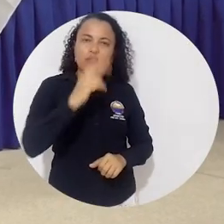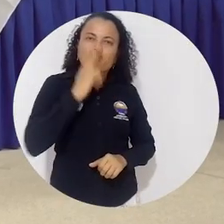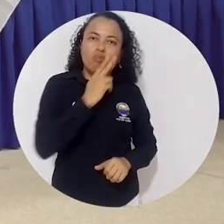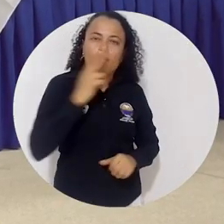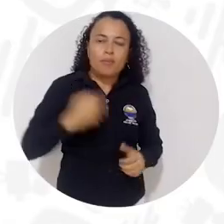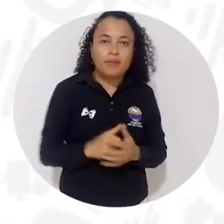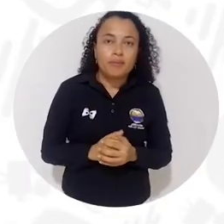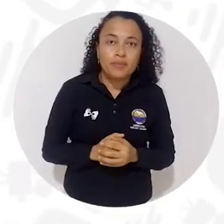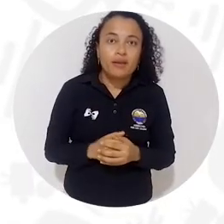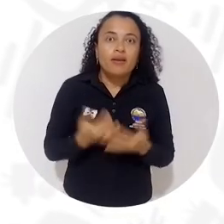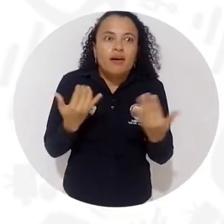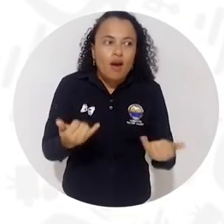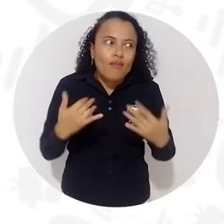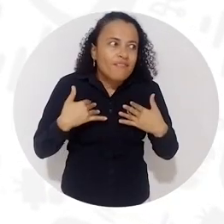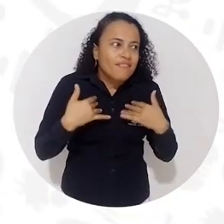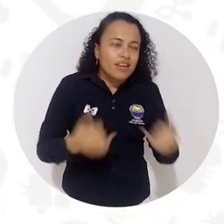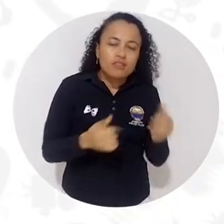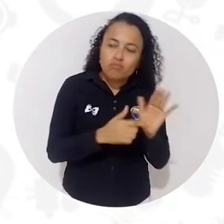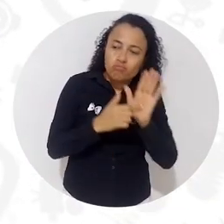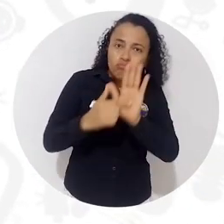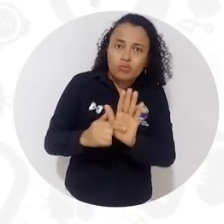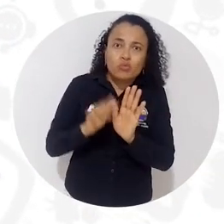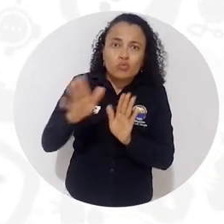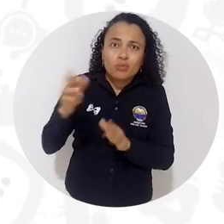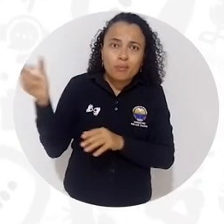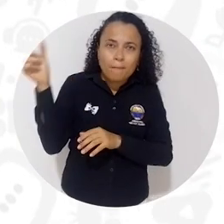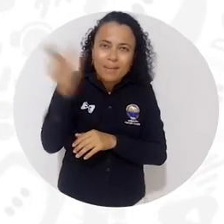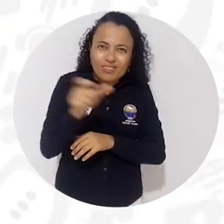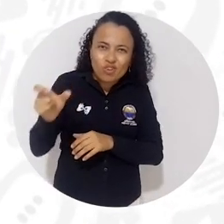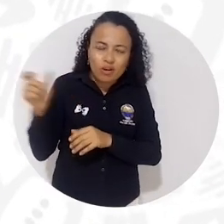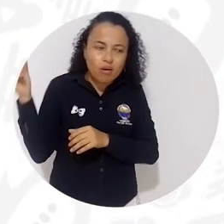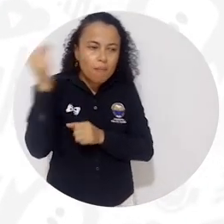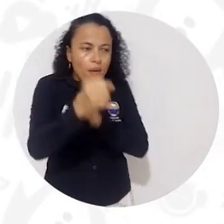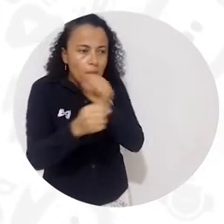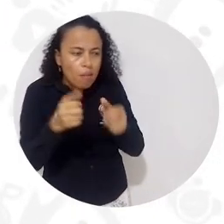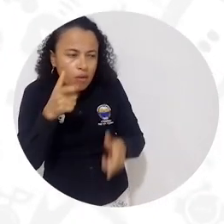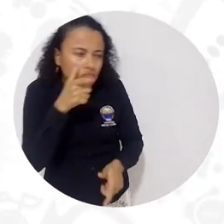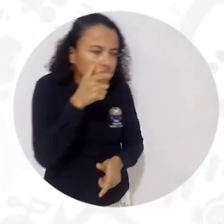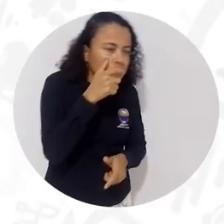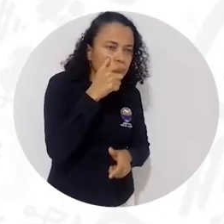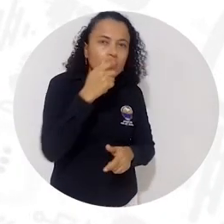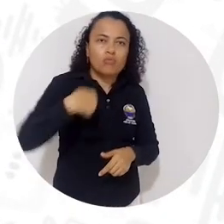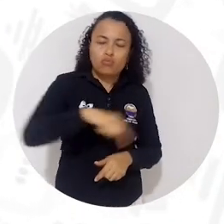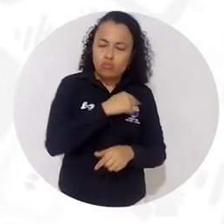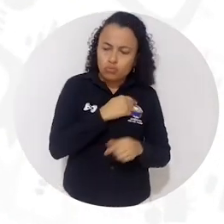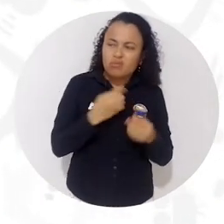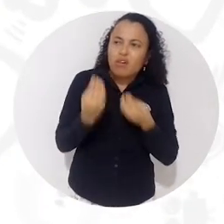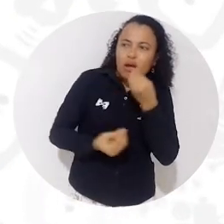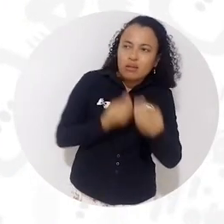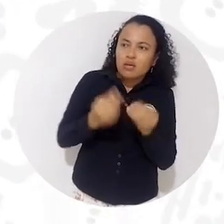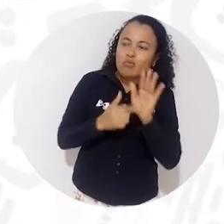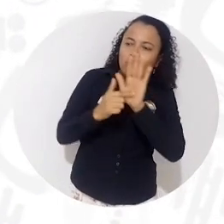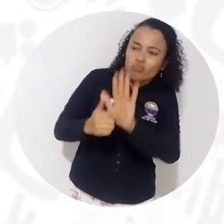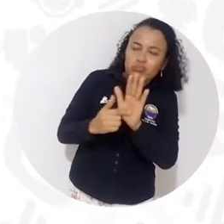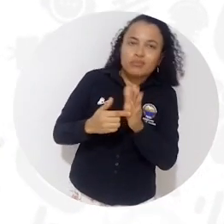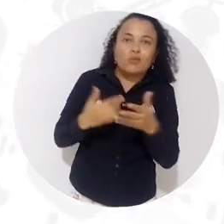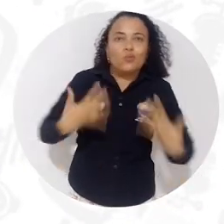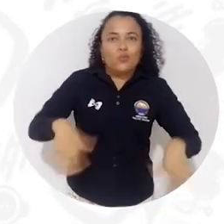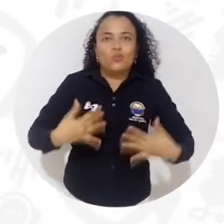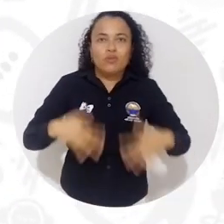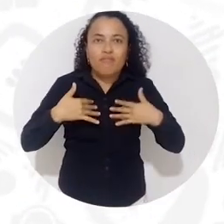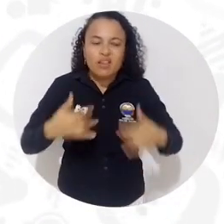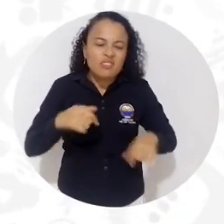University. Estamos felices por haber podido mostrarle a los pares evaluadores internacionales lo que somos, lo que hacemos,